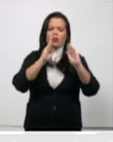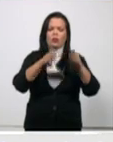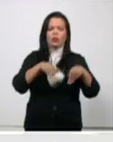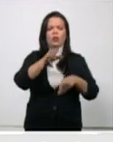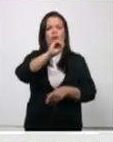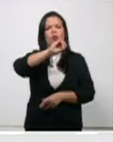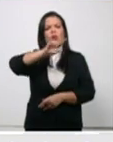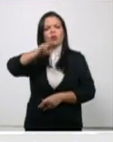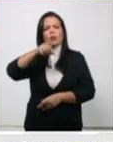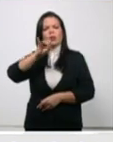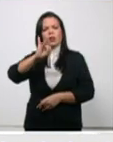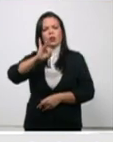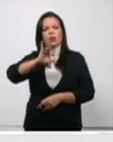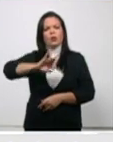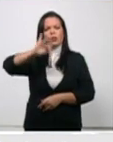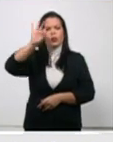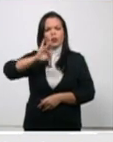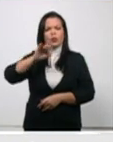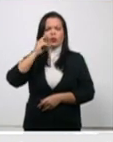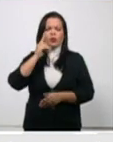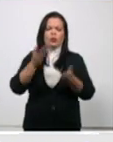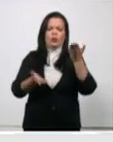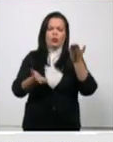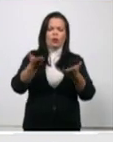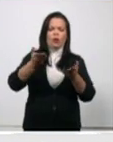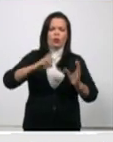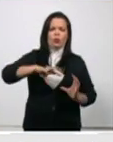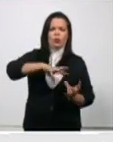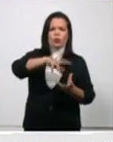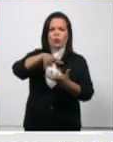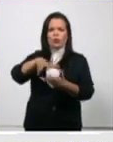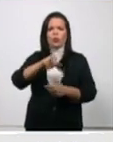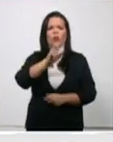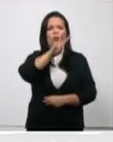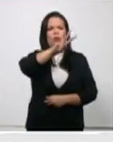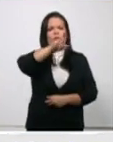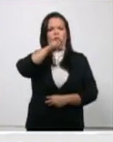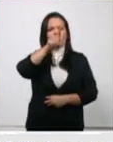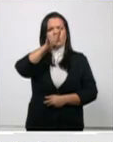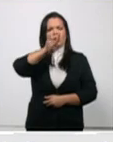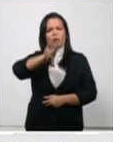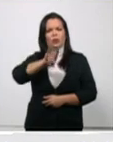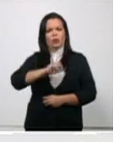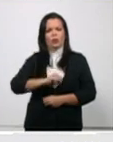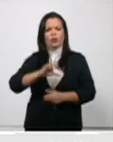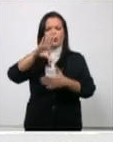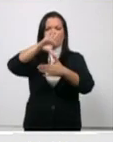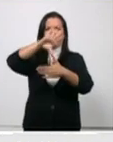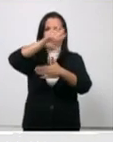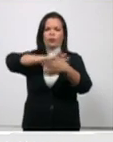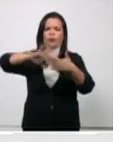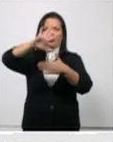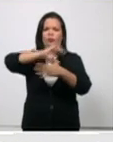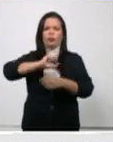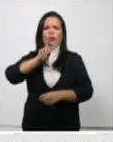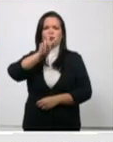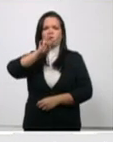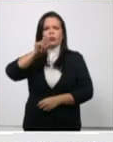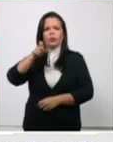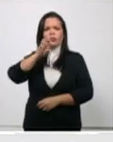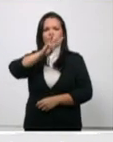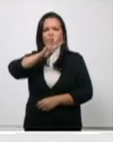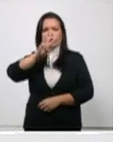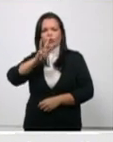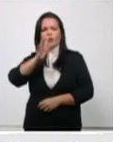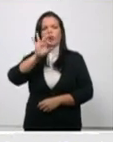inferior a la del mundo 2,19 y a la de las américas 2,33 por ciento